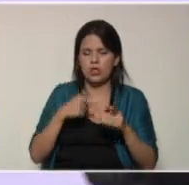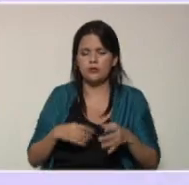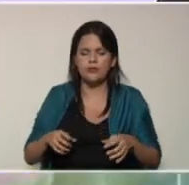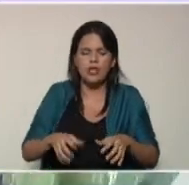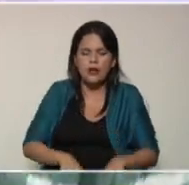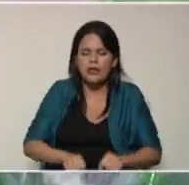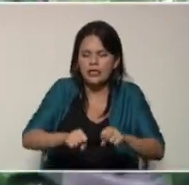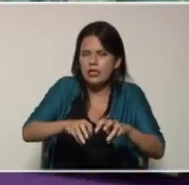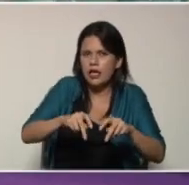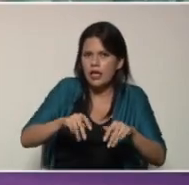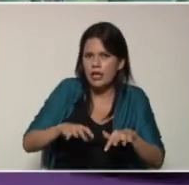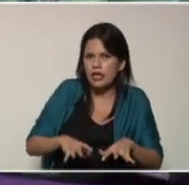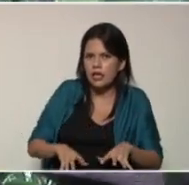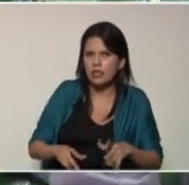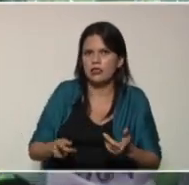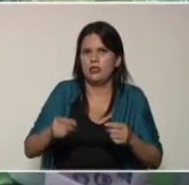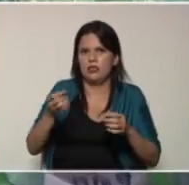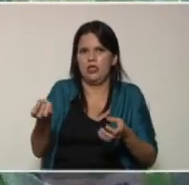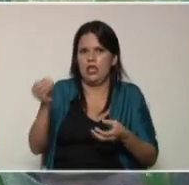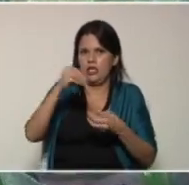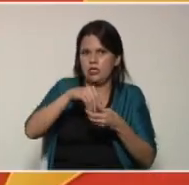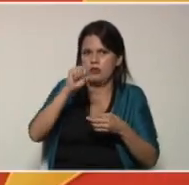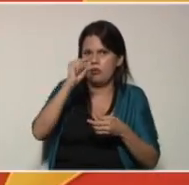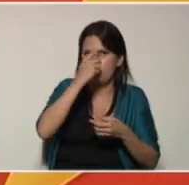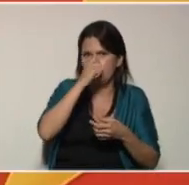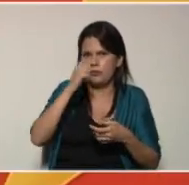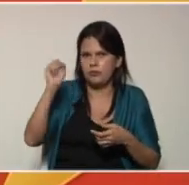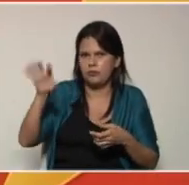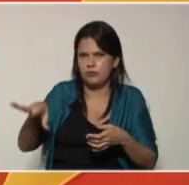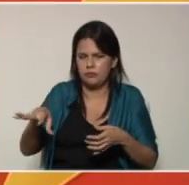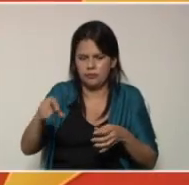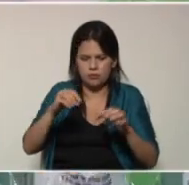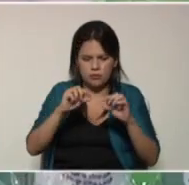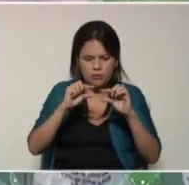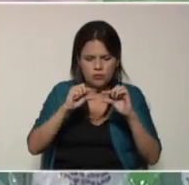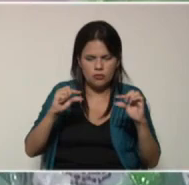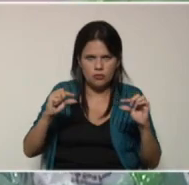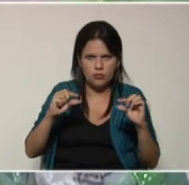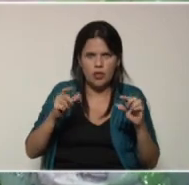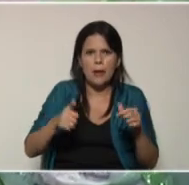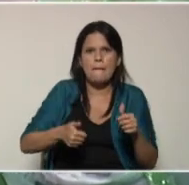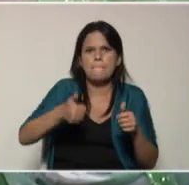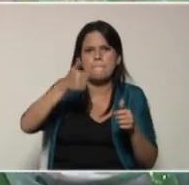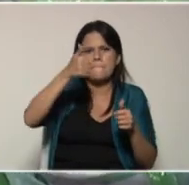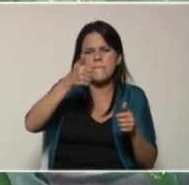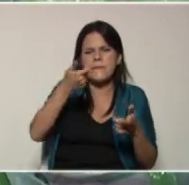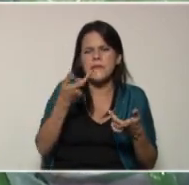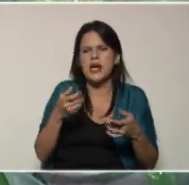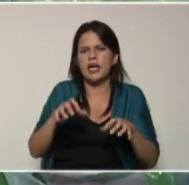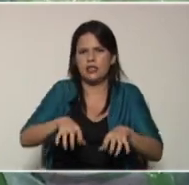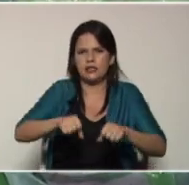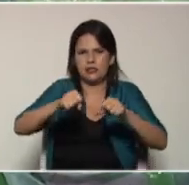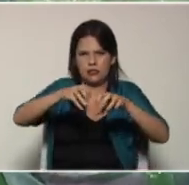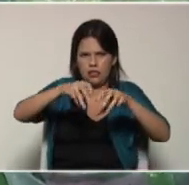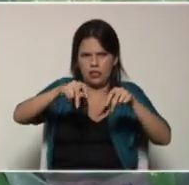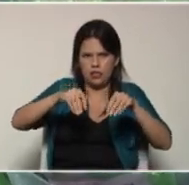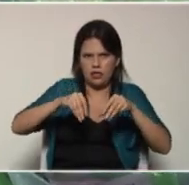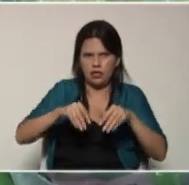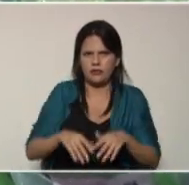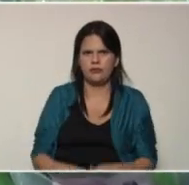desperdicios volvemos a agregar un poco más de tierra de jardín para cubrir esos desperdicios